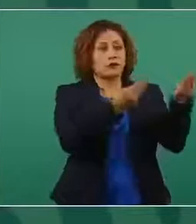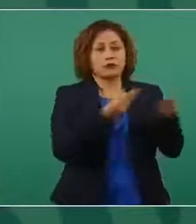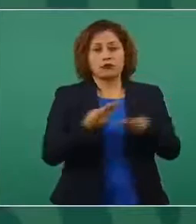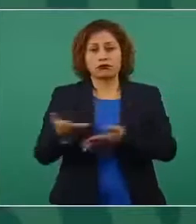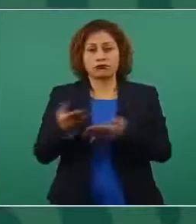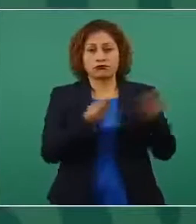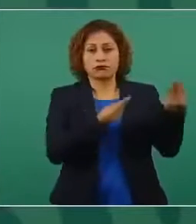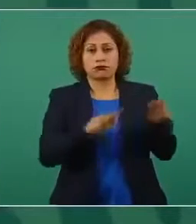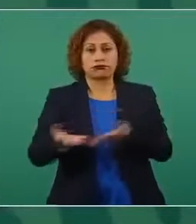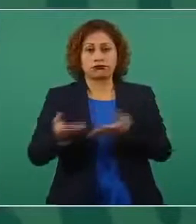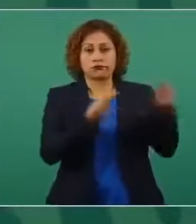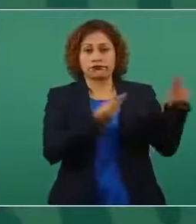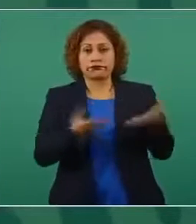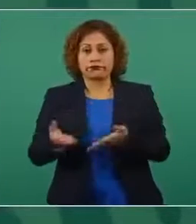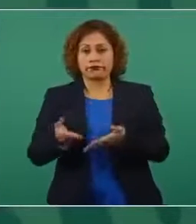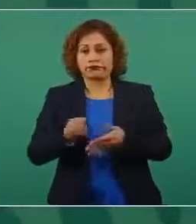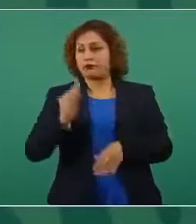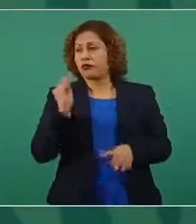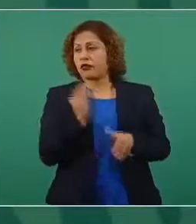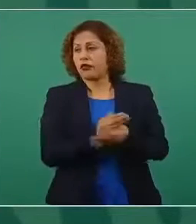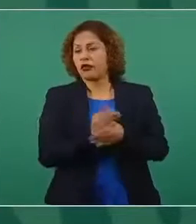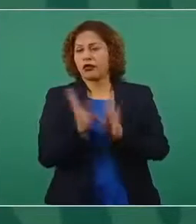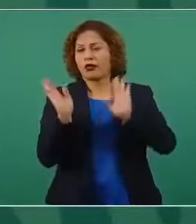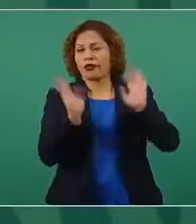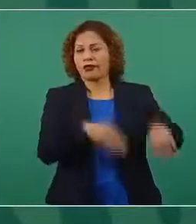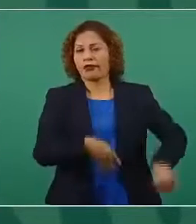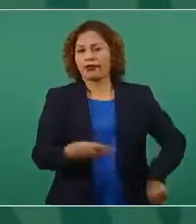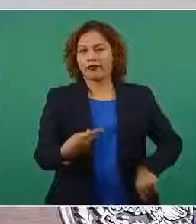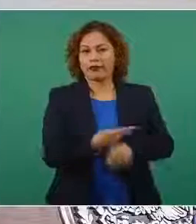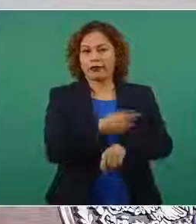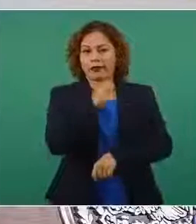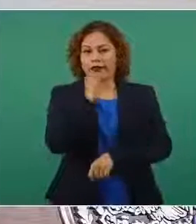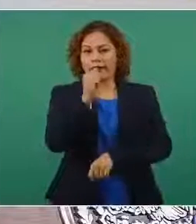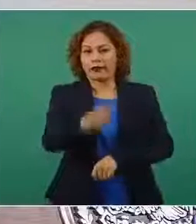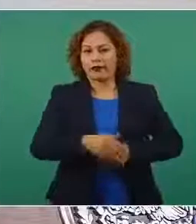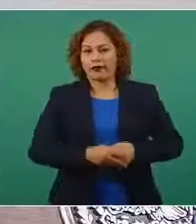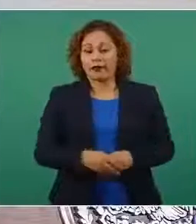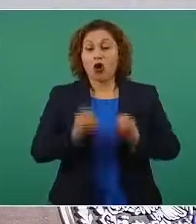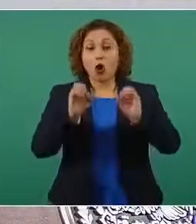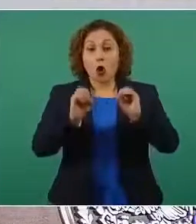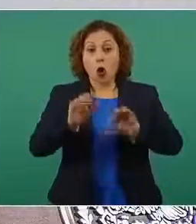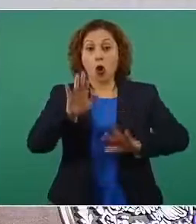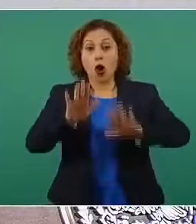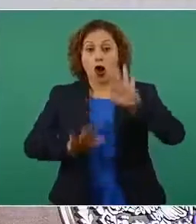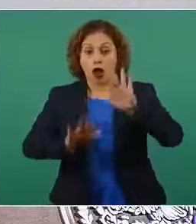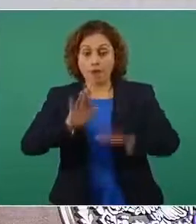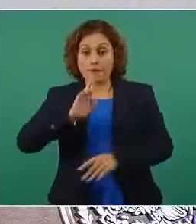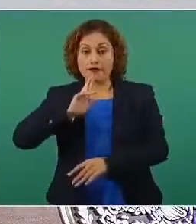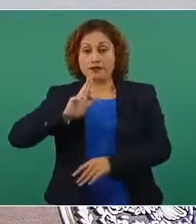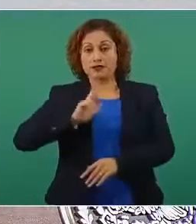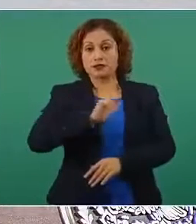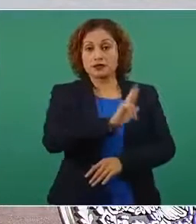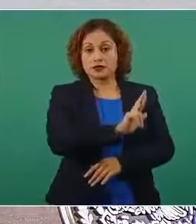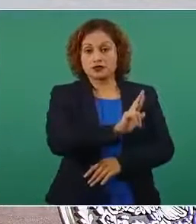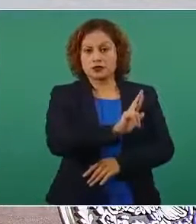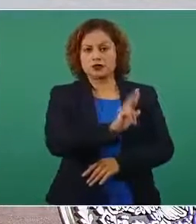y no se contestaba o si se contestaba se decía